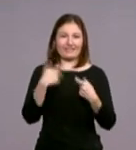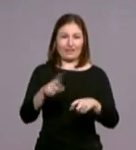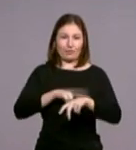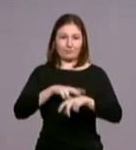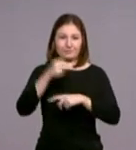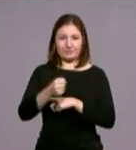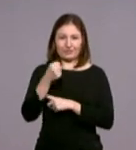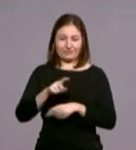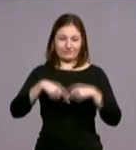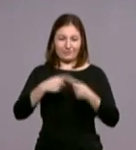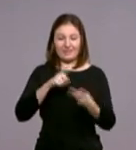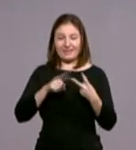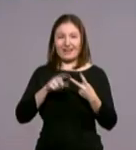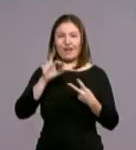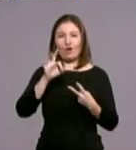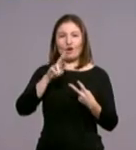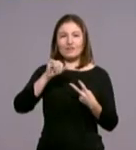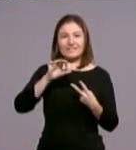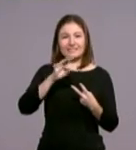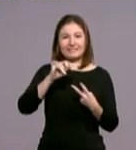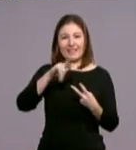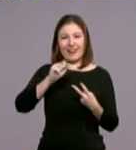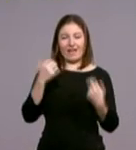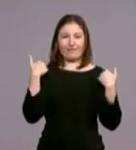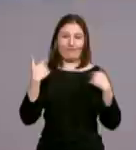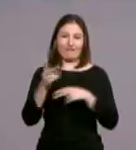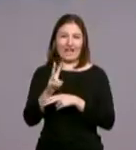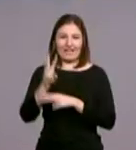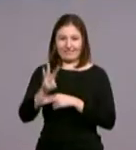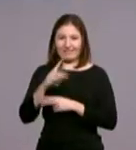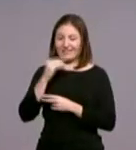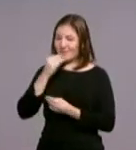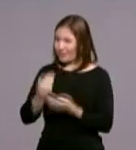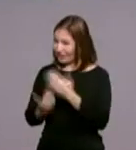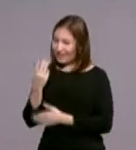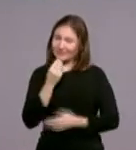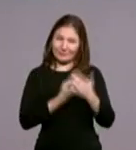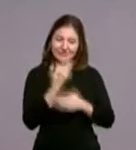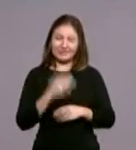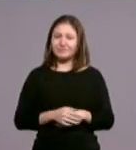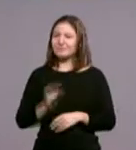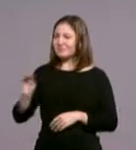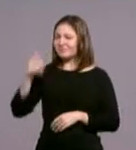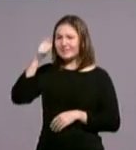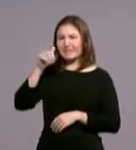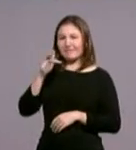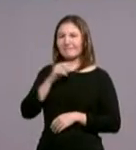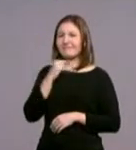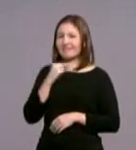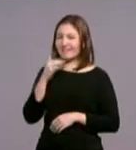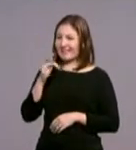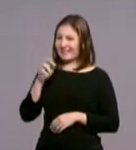coordinadora de Familia de la Vicaría Tercera. Fernando y Oristila, buenos días. Hola, buenos días. Buenos días, Irene. Oye, Fernando, qué lema tan bonito este año, ¿no?